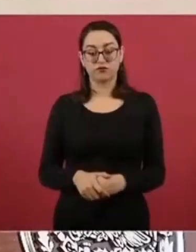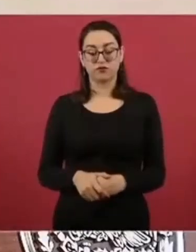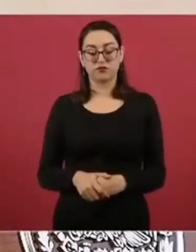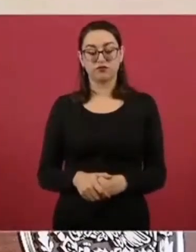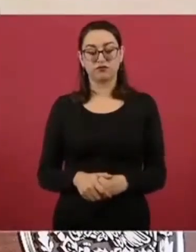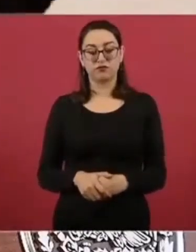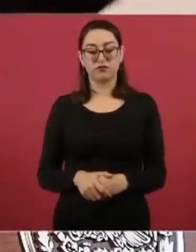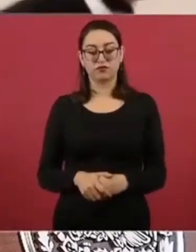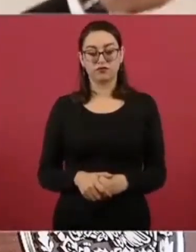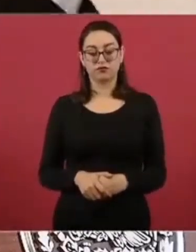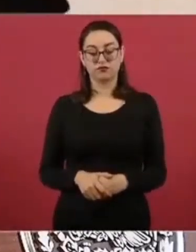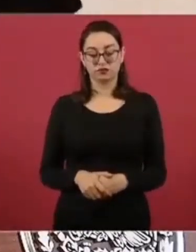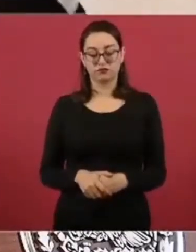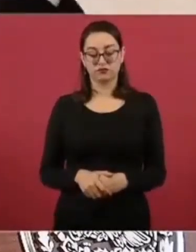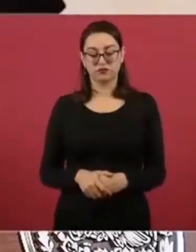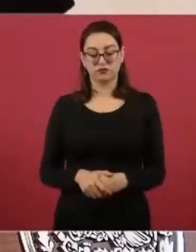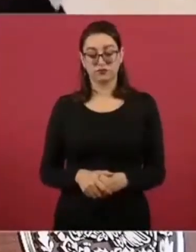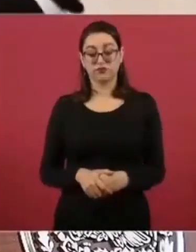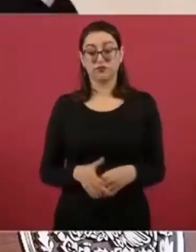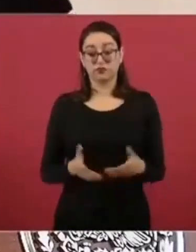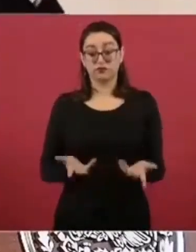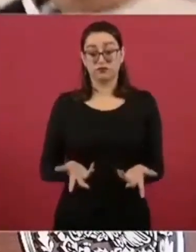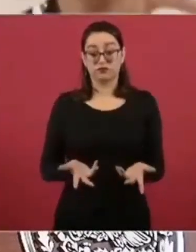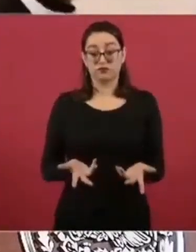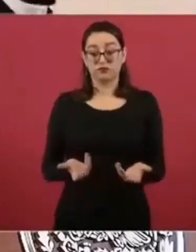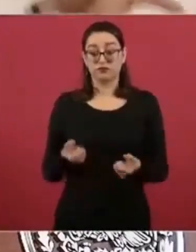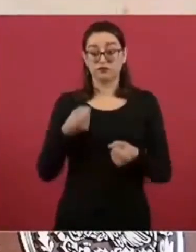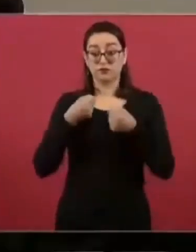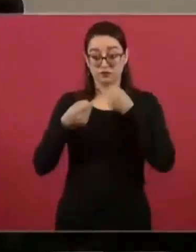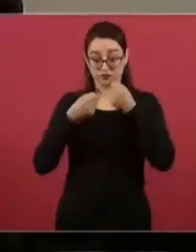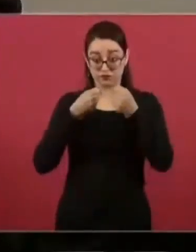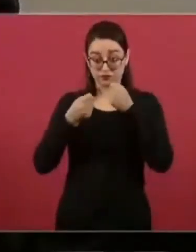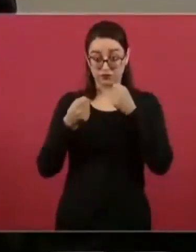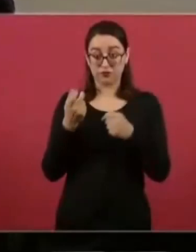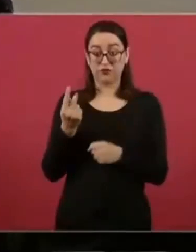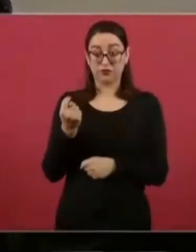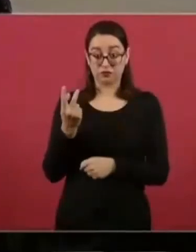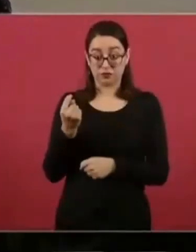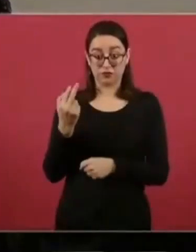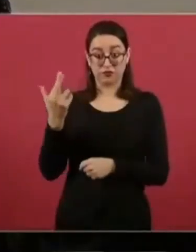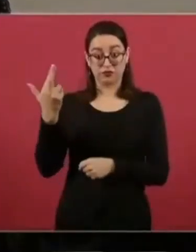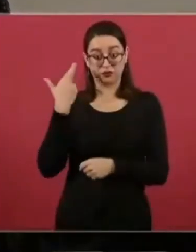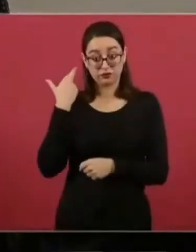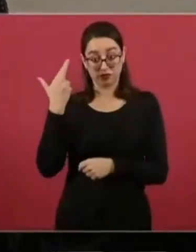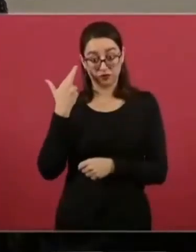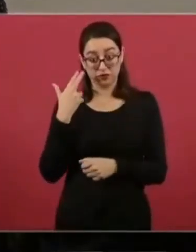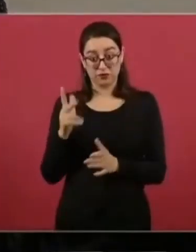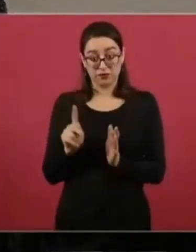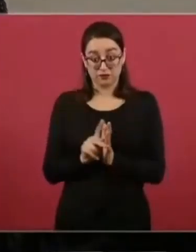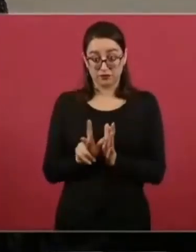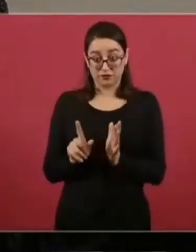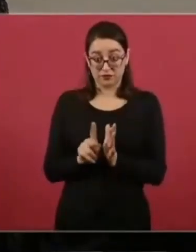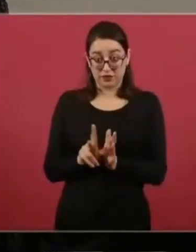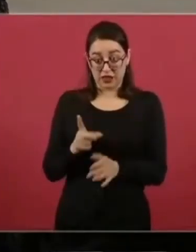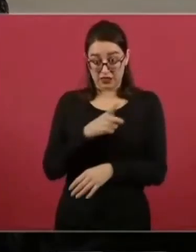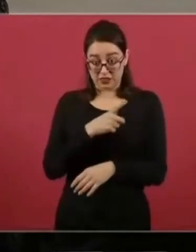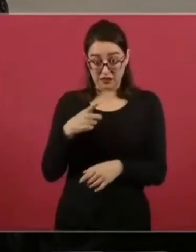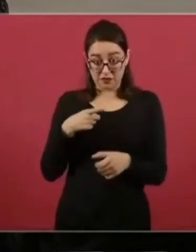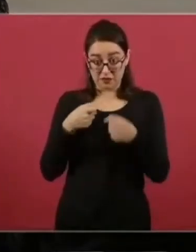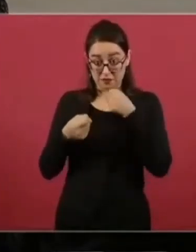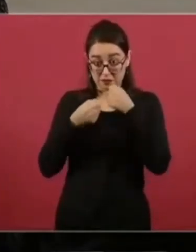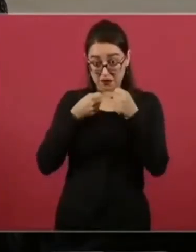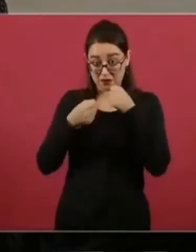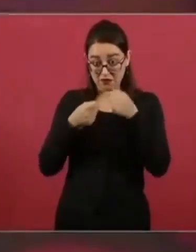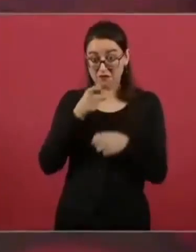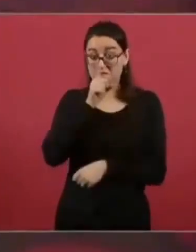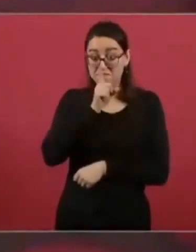O sea, tienen que tener los medios de información periodistas mercenarios.